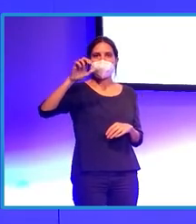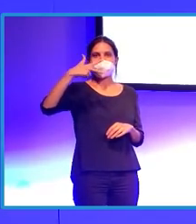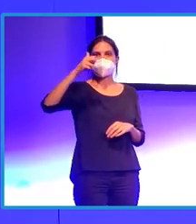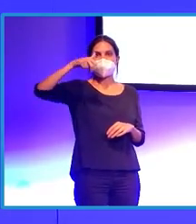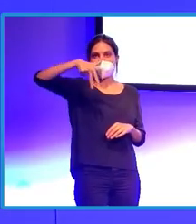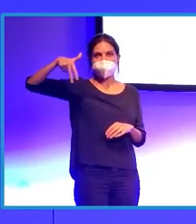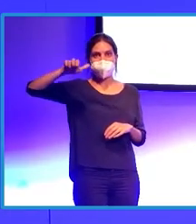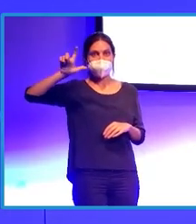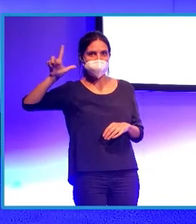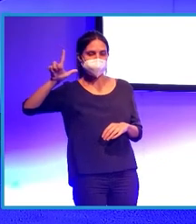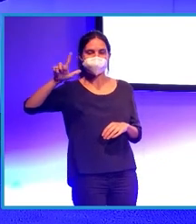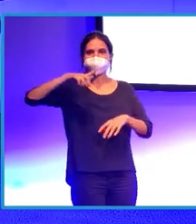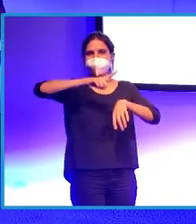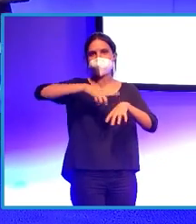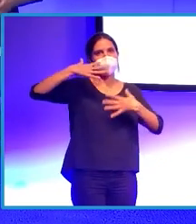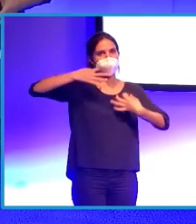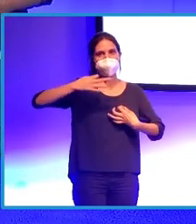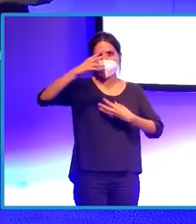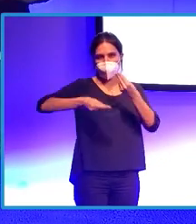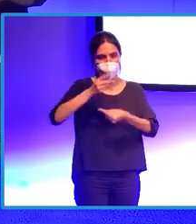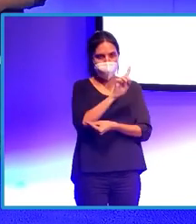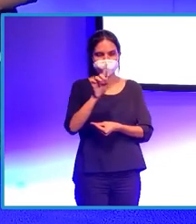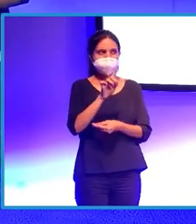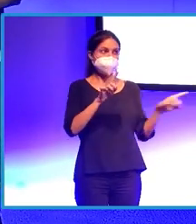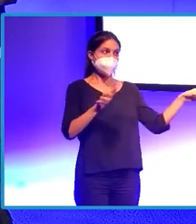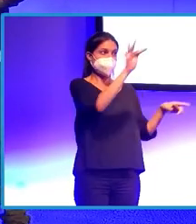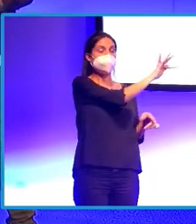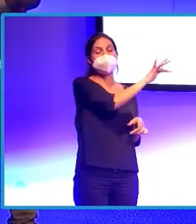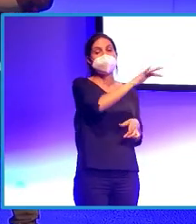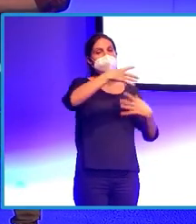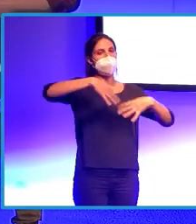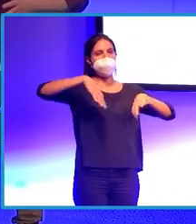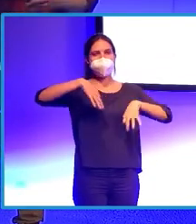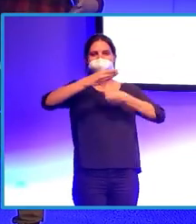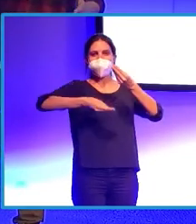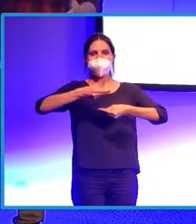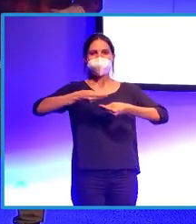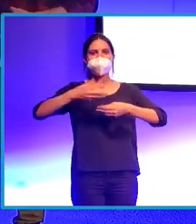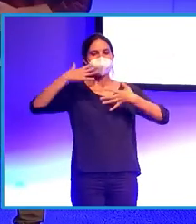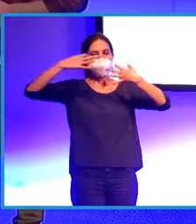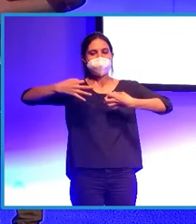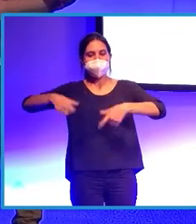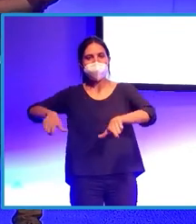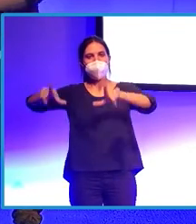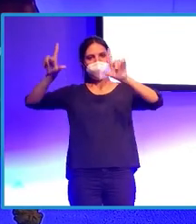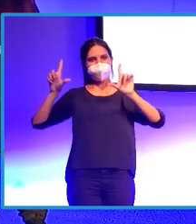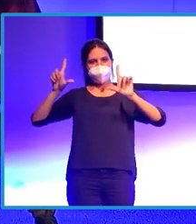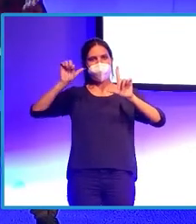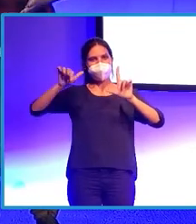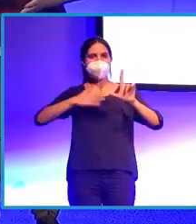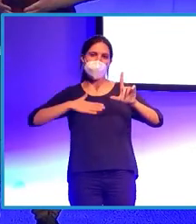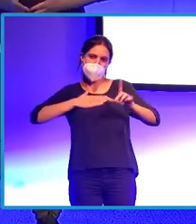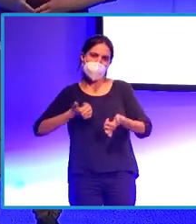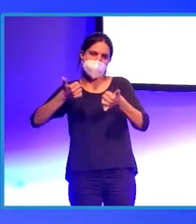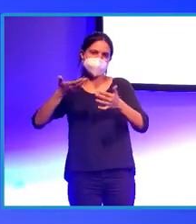directo. Sí, por lo general hacen aumentada porque es más cómodo y no come tantos recursos. Pero por eso